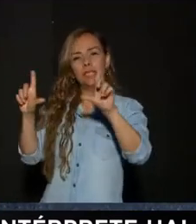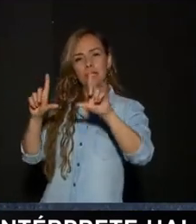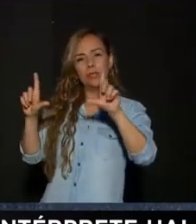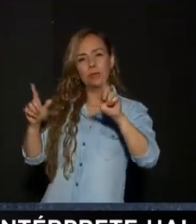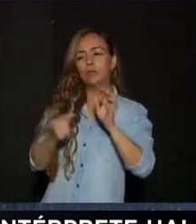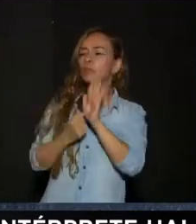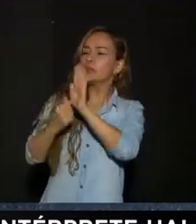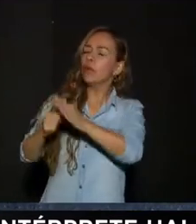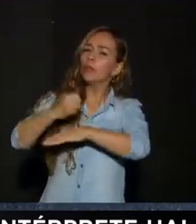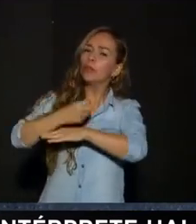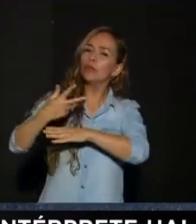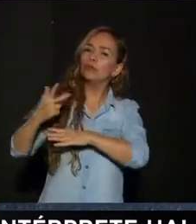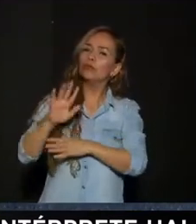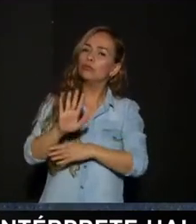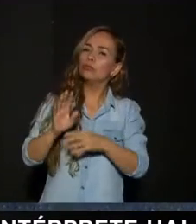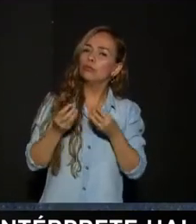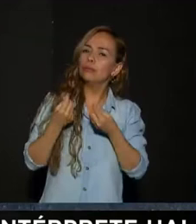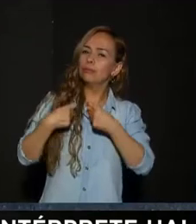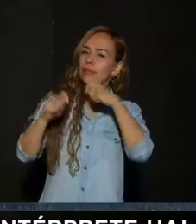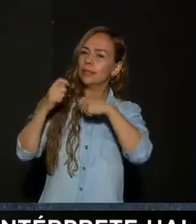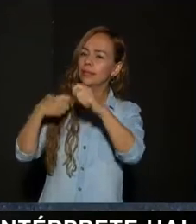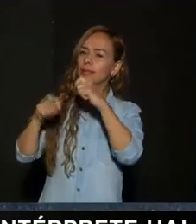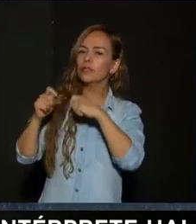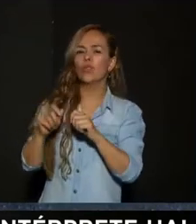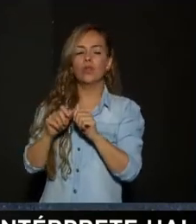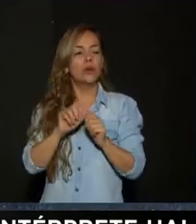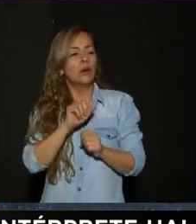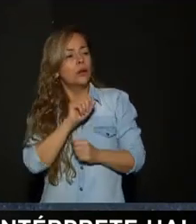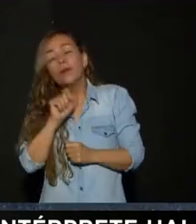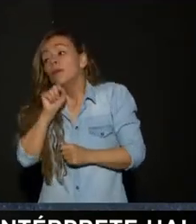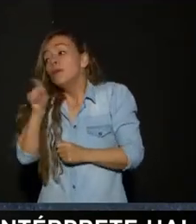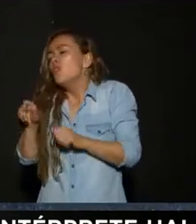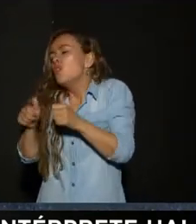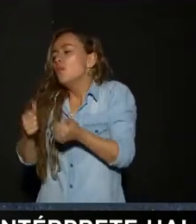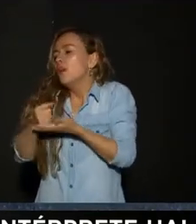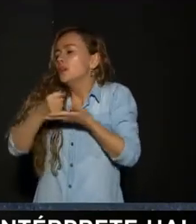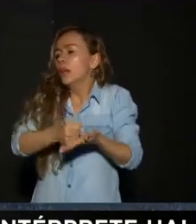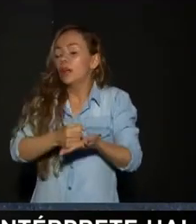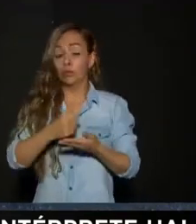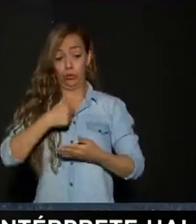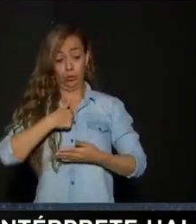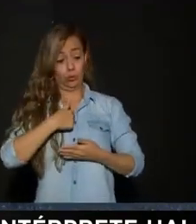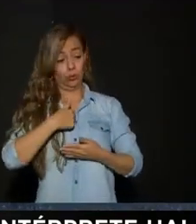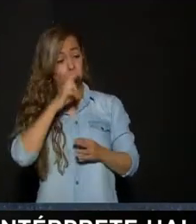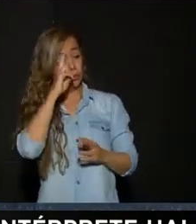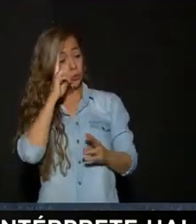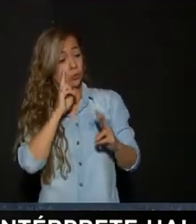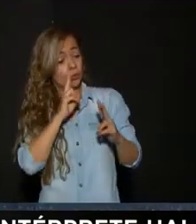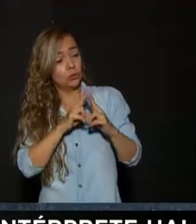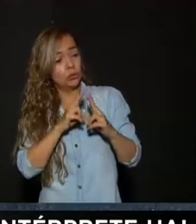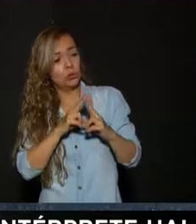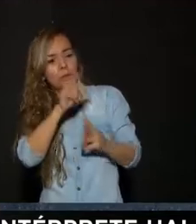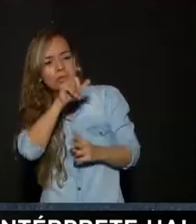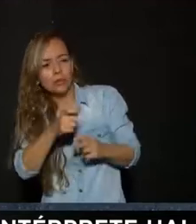productos Que de pronto Están comercializando Bueno ¿Cómo podríamos ayudarlos? Bueno Lo primero es Si yo conozco a alguien Que por lo menos Está vendiendo